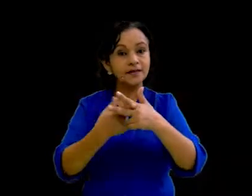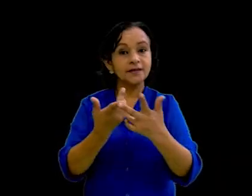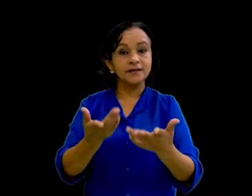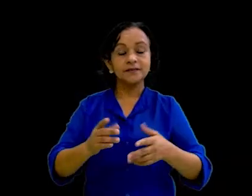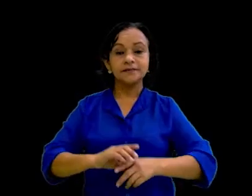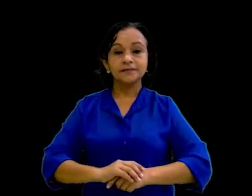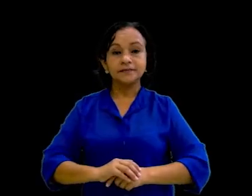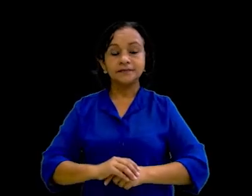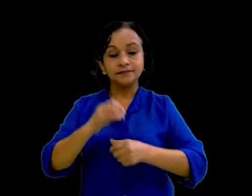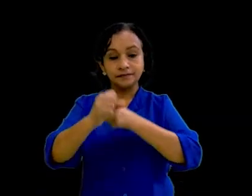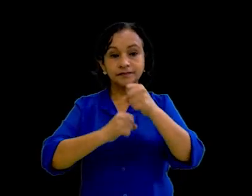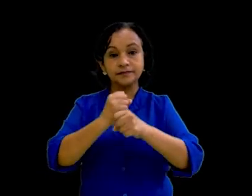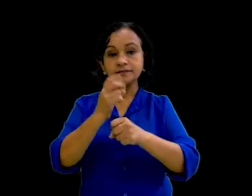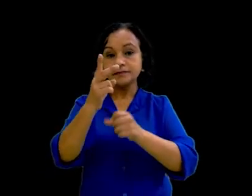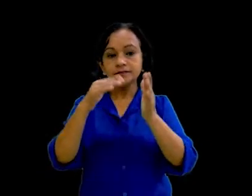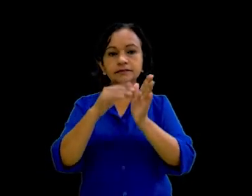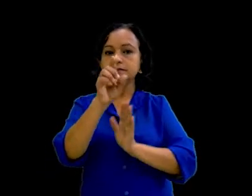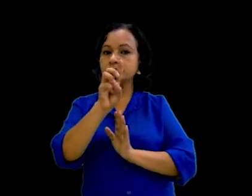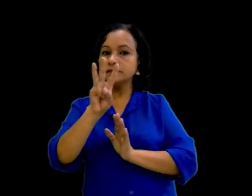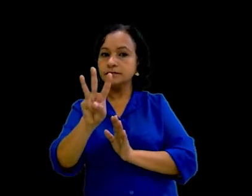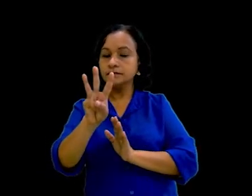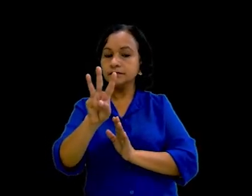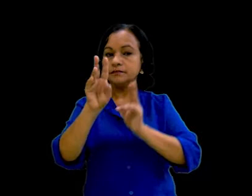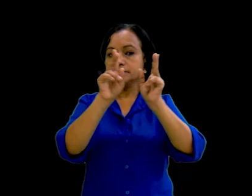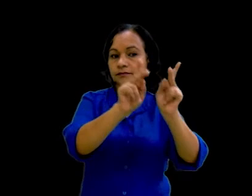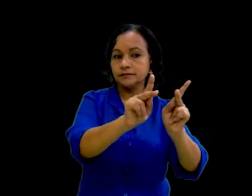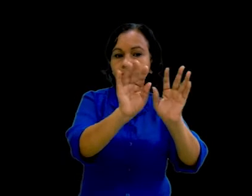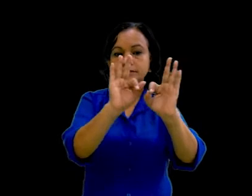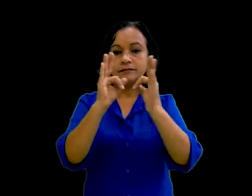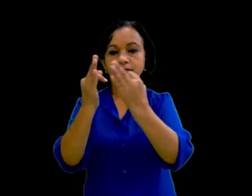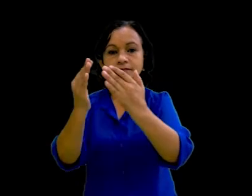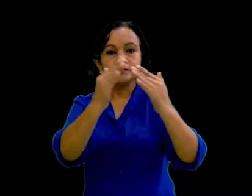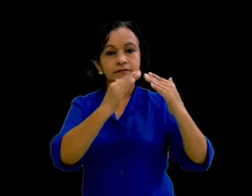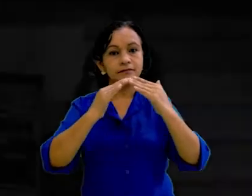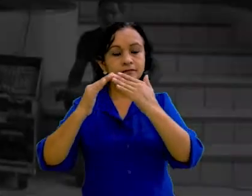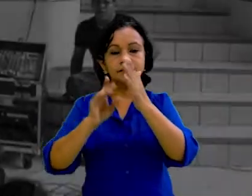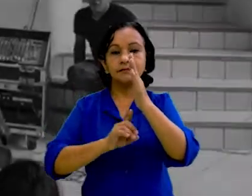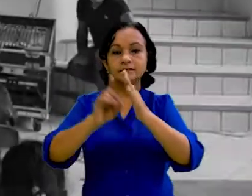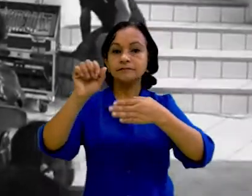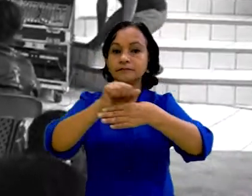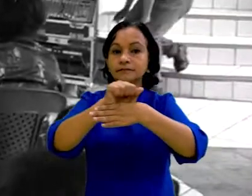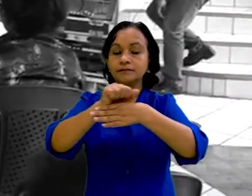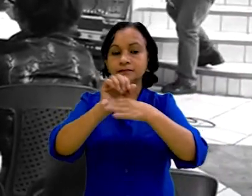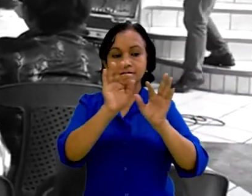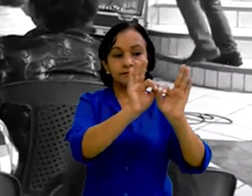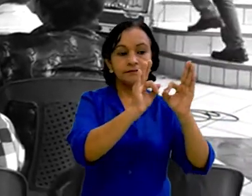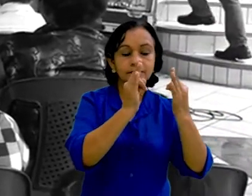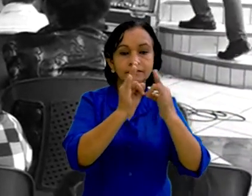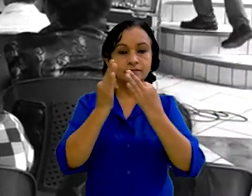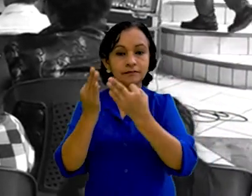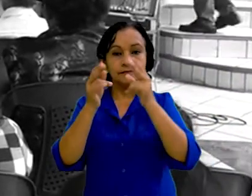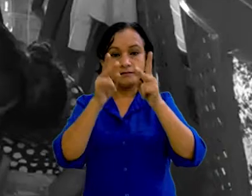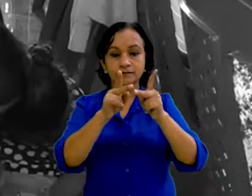gobierno. En el año 2013, apegados al modelo de persona, familia y comunidad, se desarrolló la preparación de las familias con la